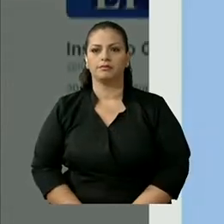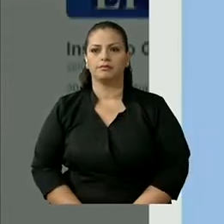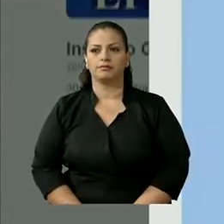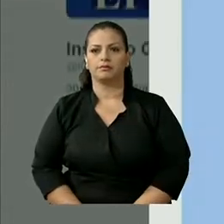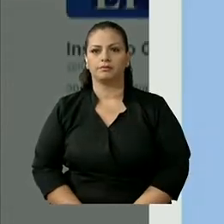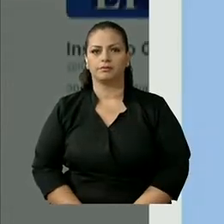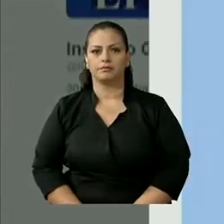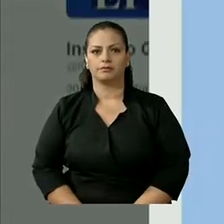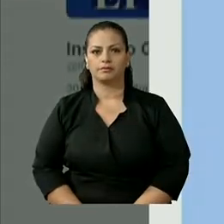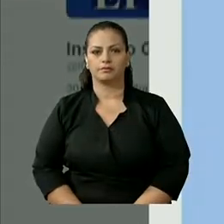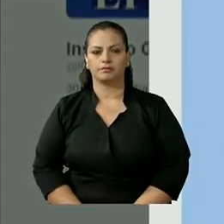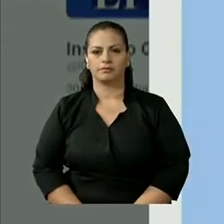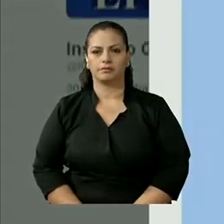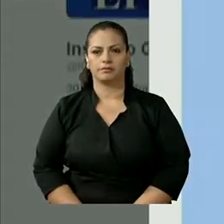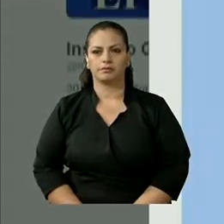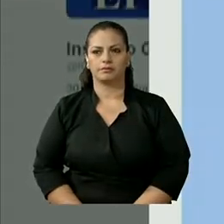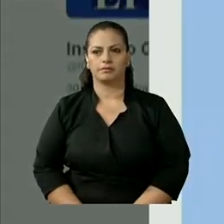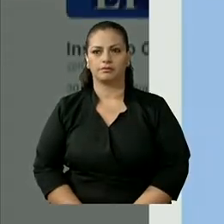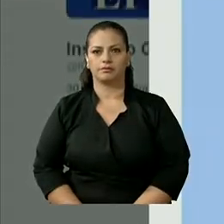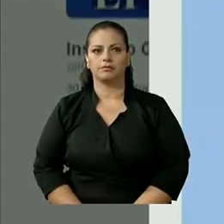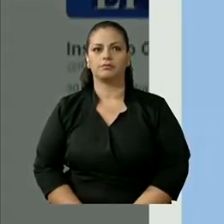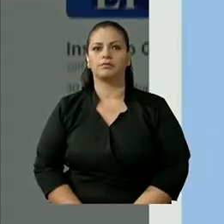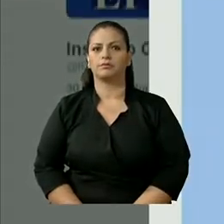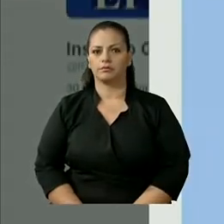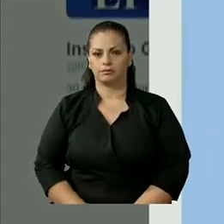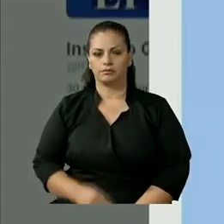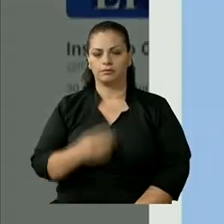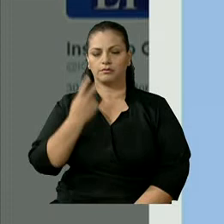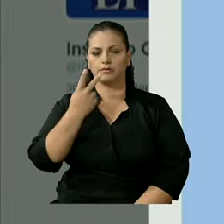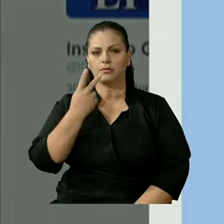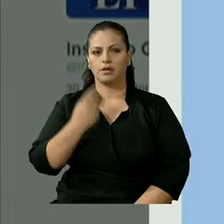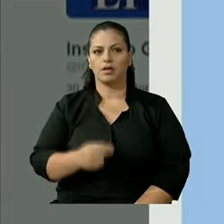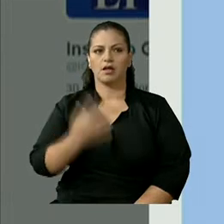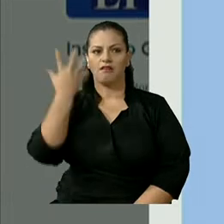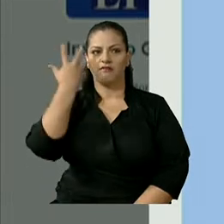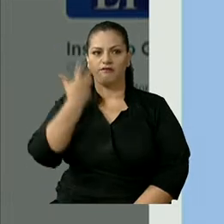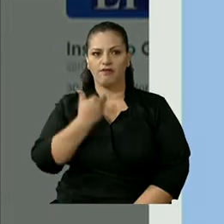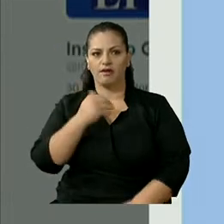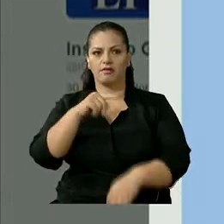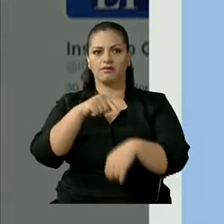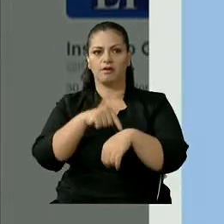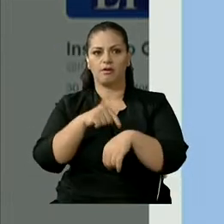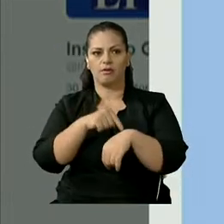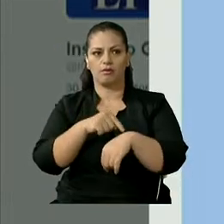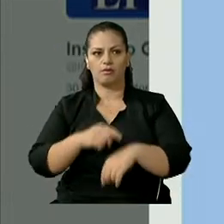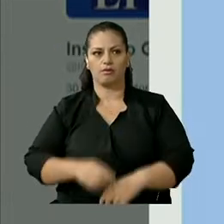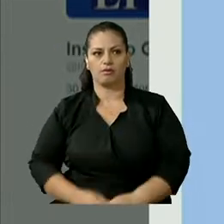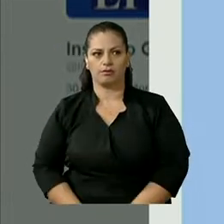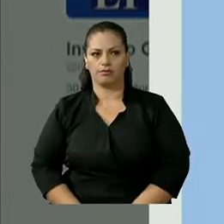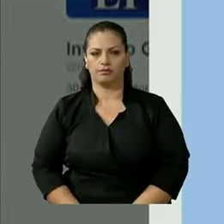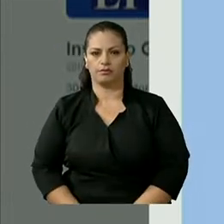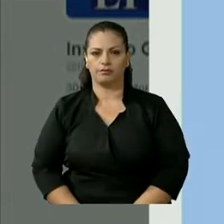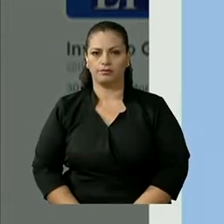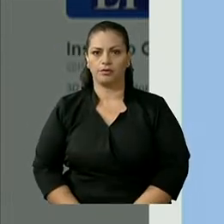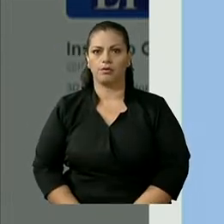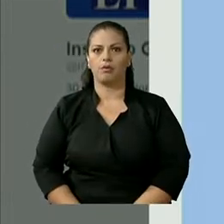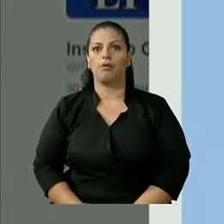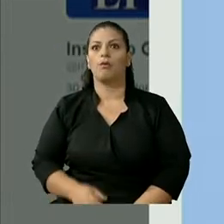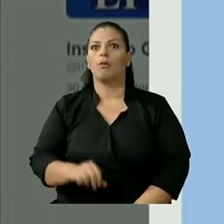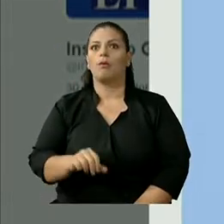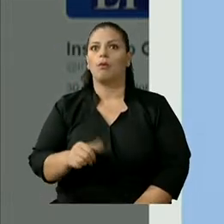Ahí está la fecha, la hora, la magnitud, aquí es otro, 2016-0708.